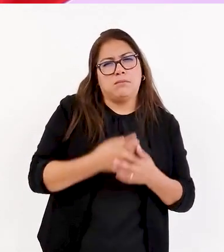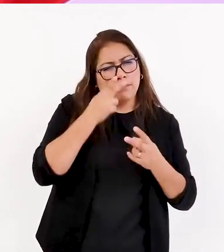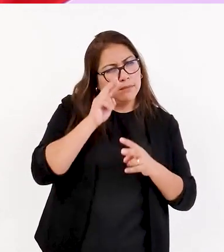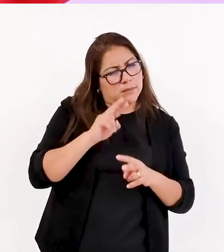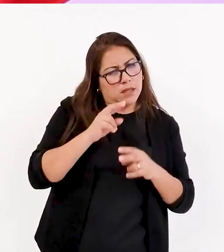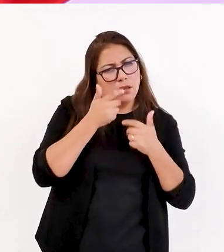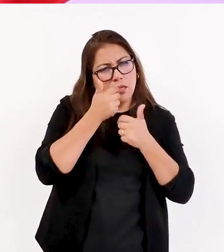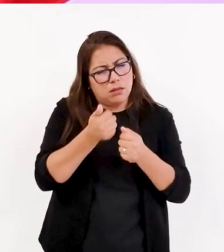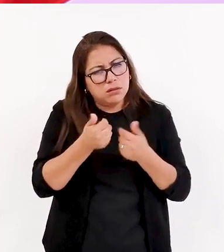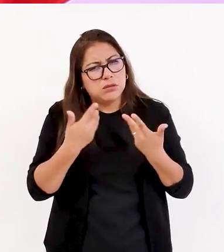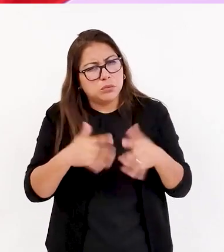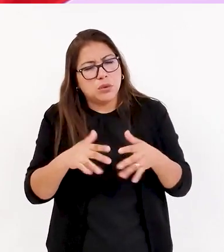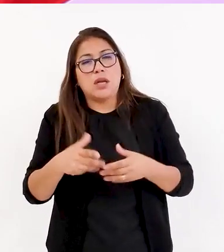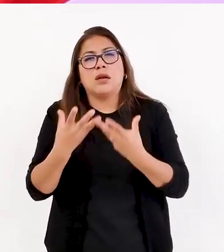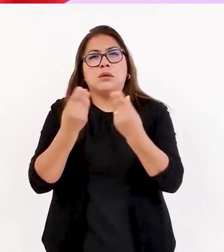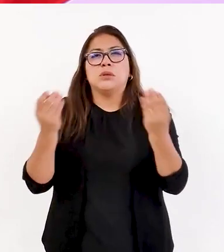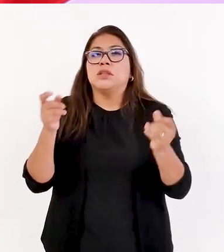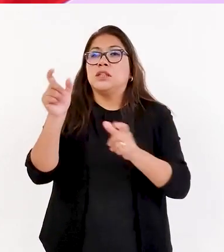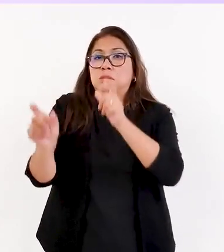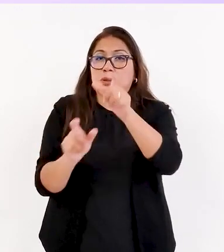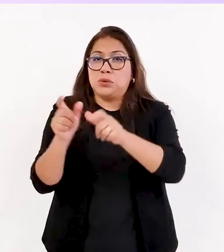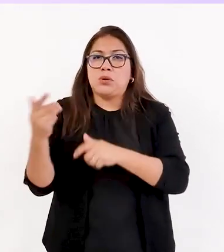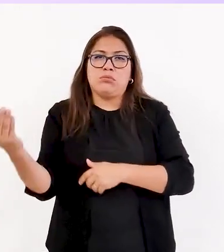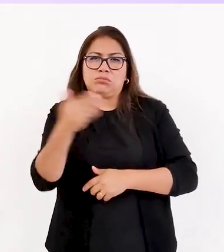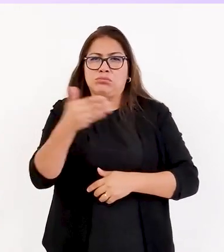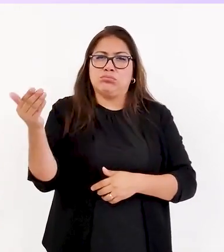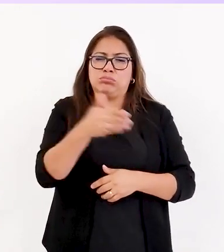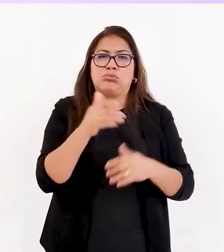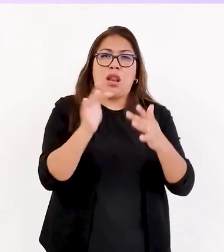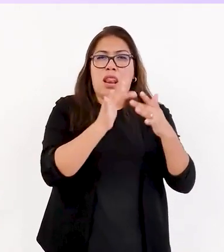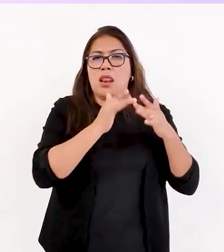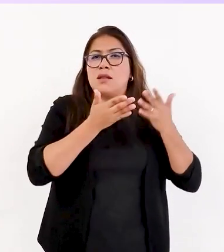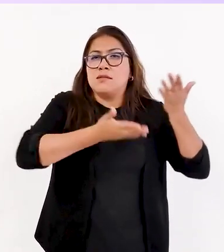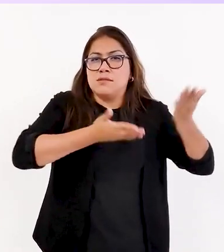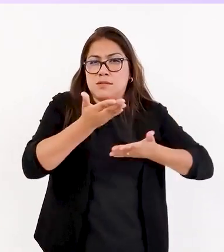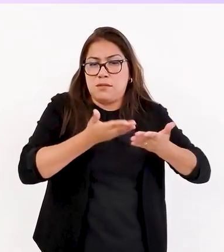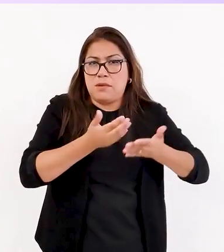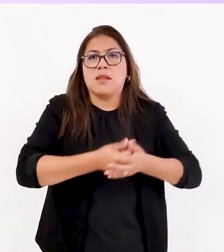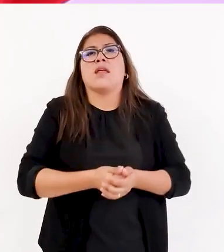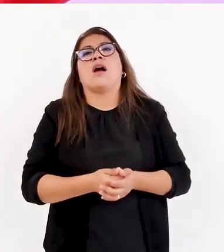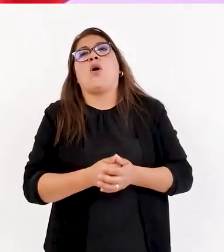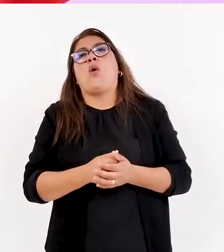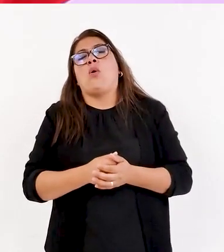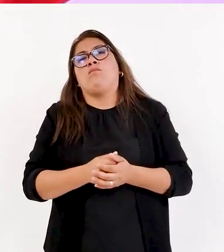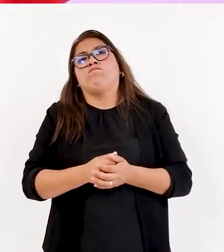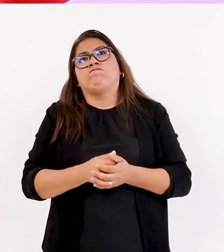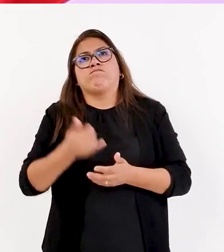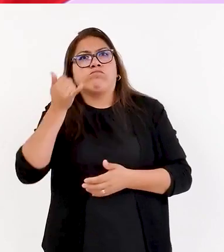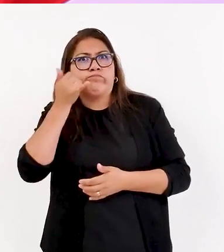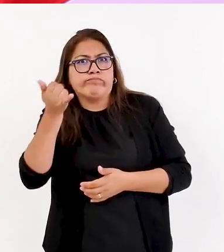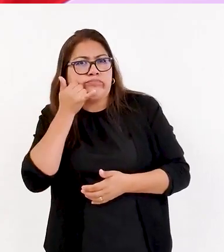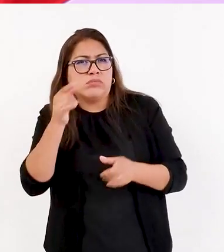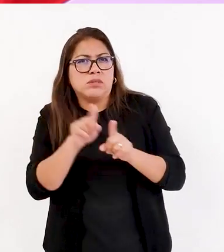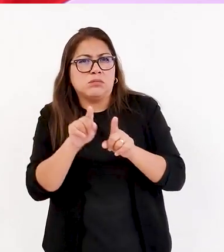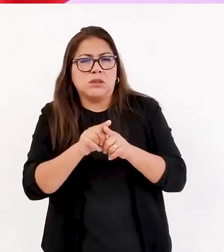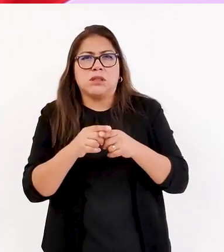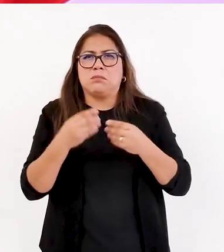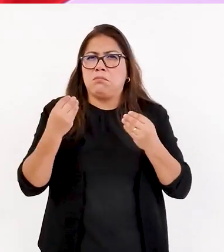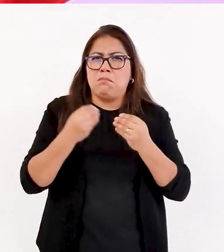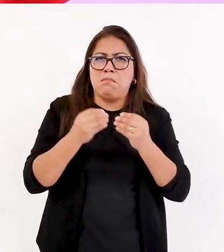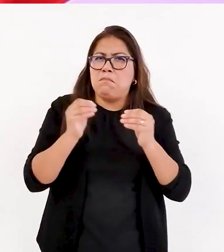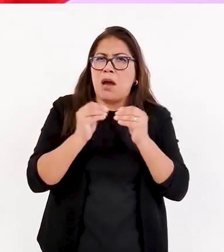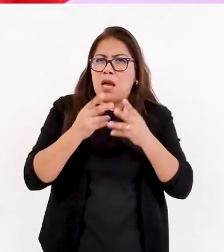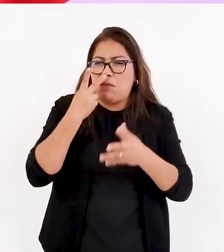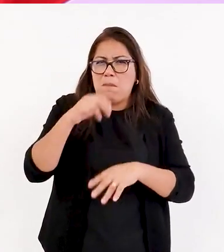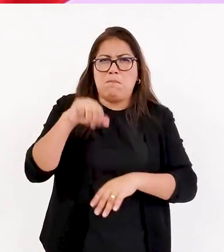es que la mayoría de personas que vienen a la red o que llaman a la red son personas varones, de 40 años a más. Eso